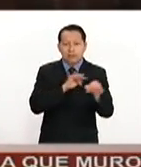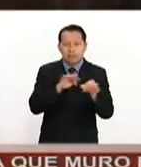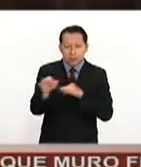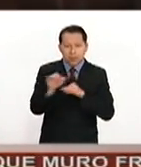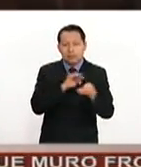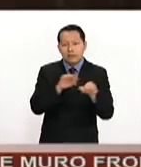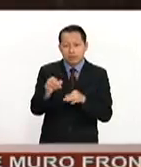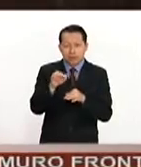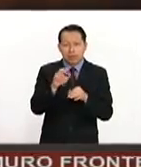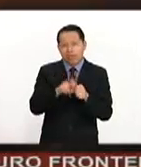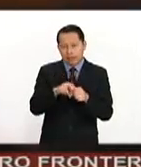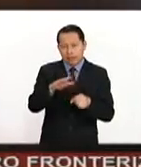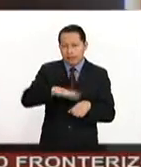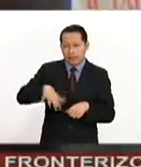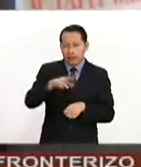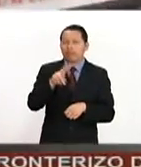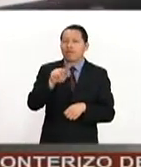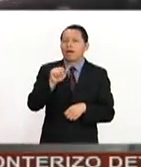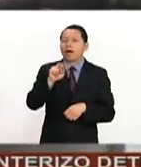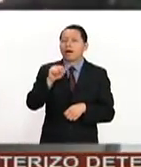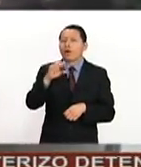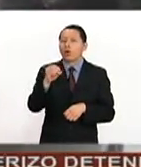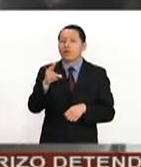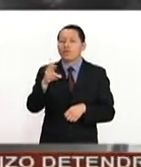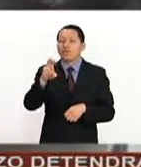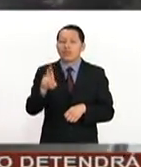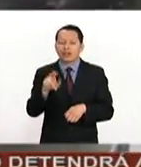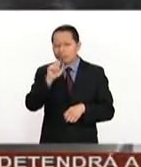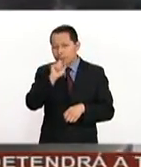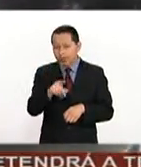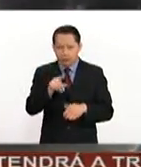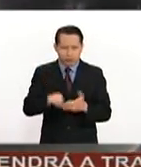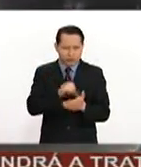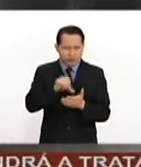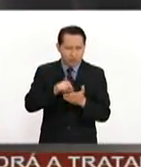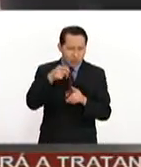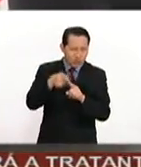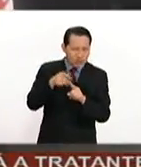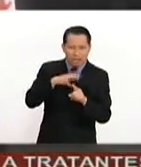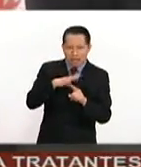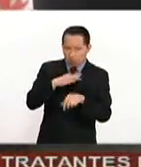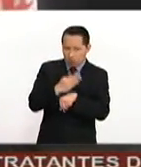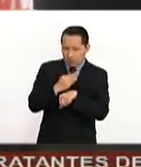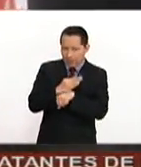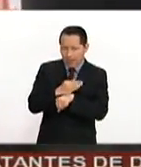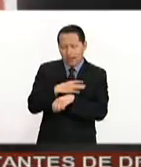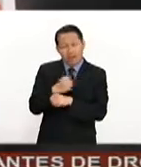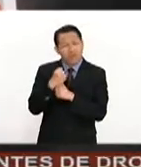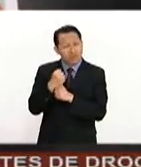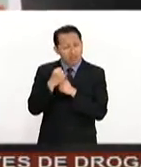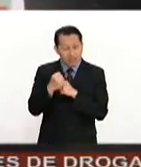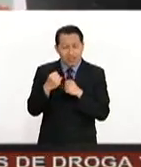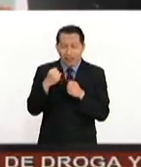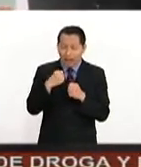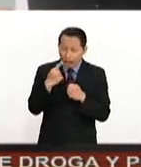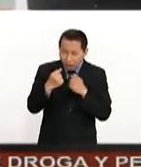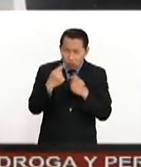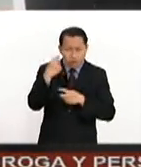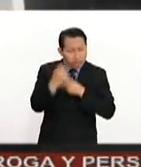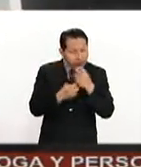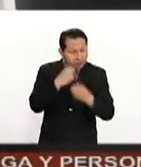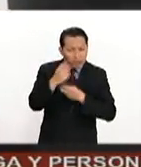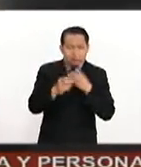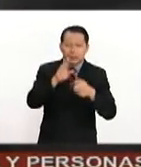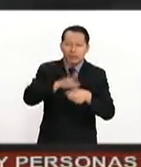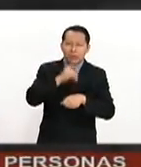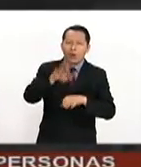torre Vancouver ha generado, es el centro de la polémica, es el centro del debate y por supuesto de las manifestaciones en contra de las